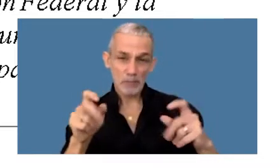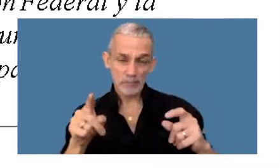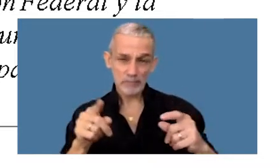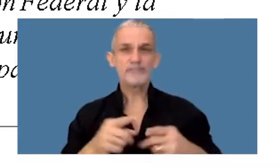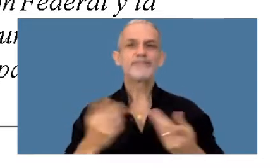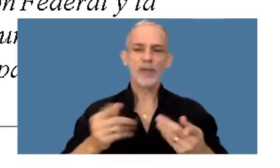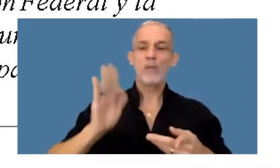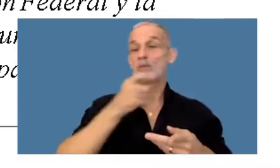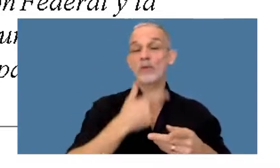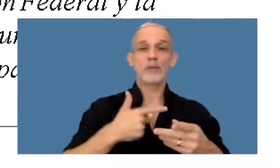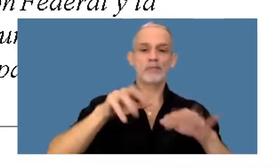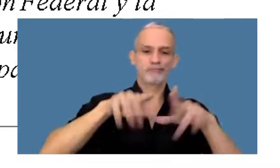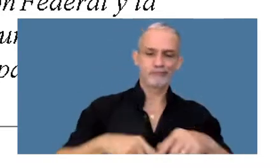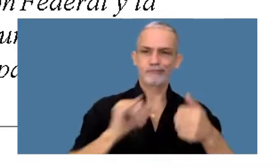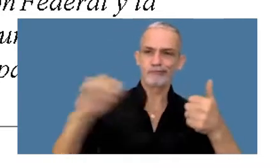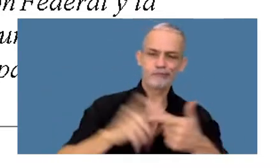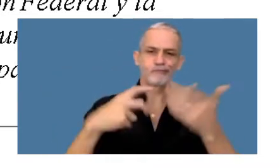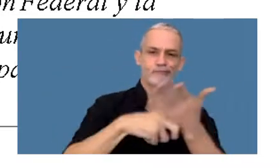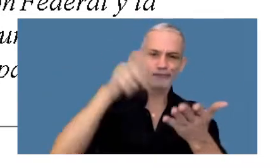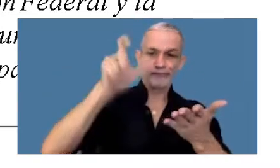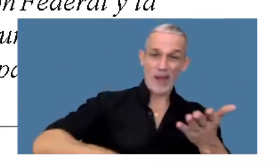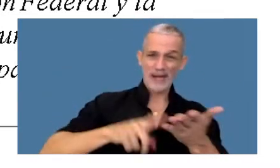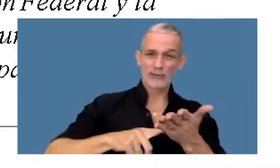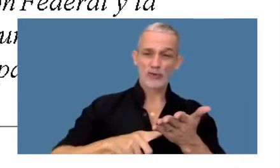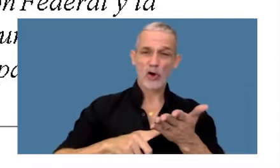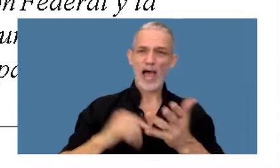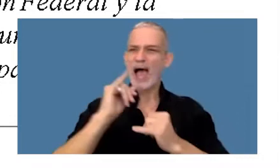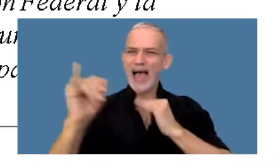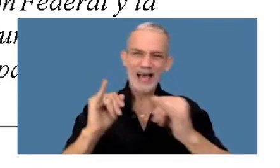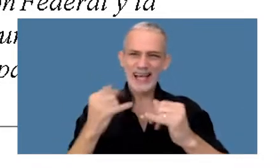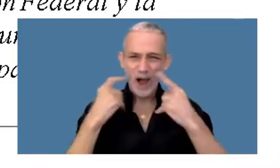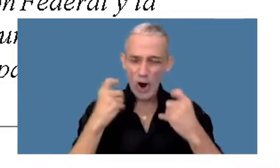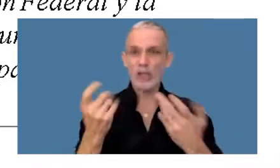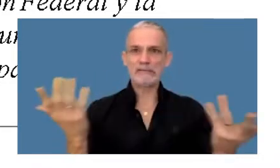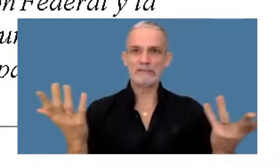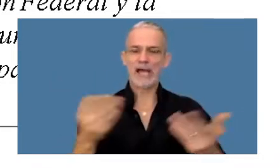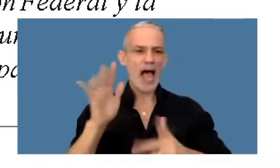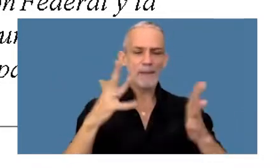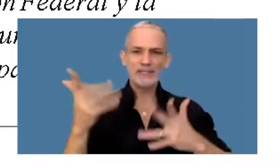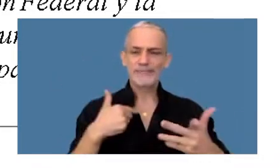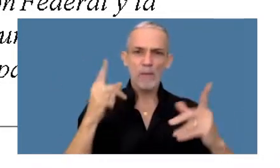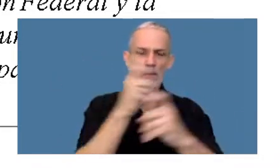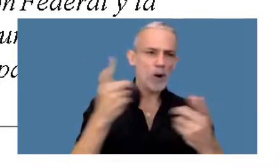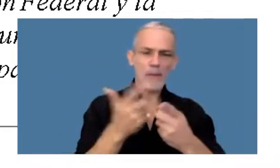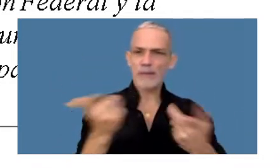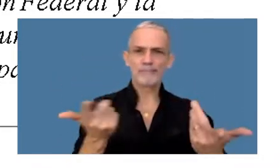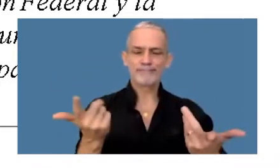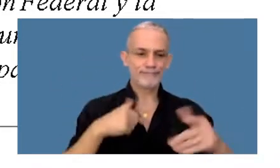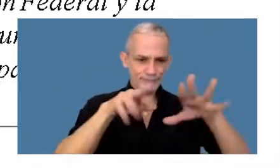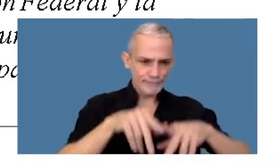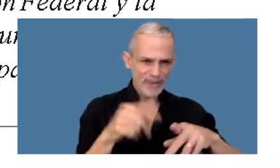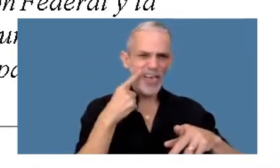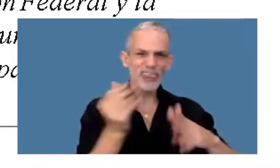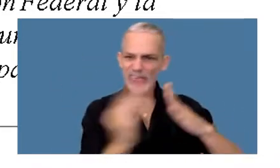Todo notificador, verificador, fiscalizador, muchas veces se encuentra con la problemática del cómputo